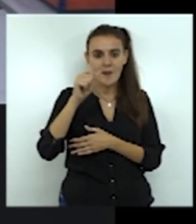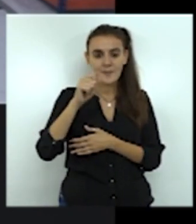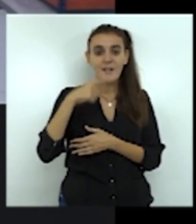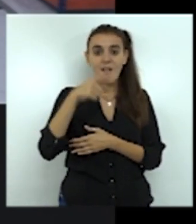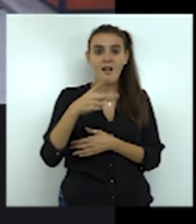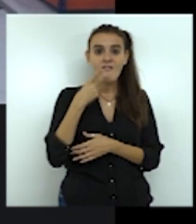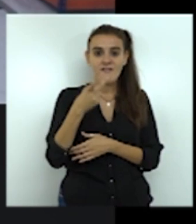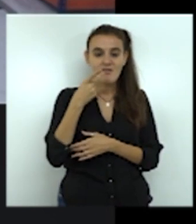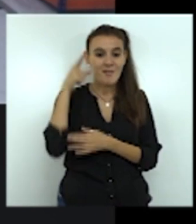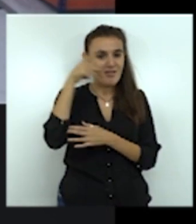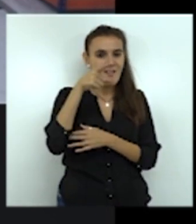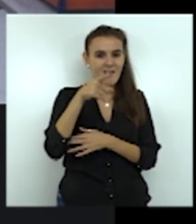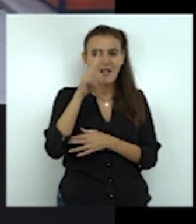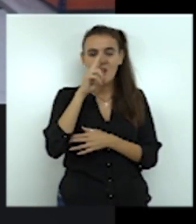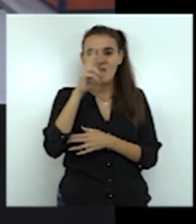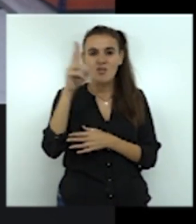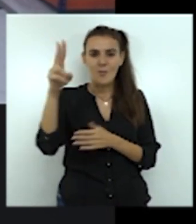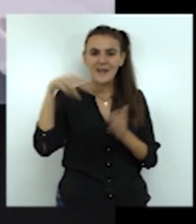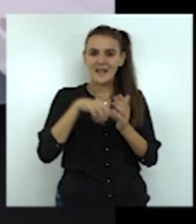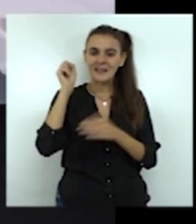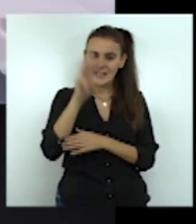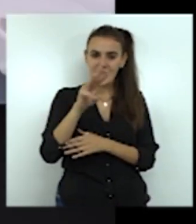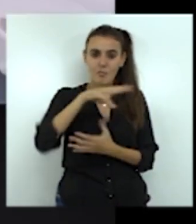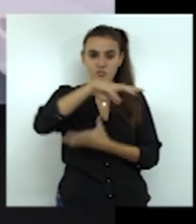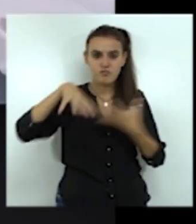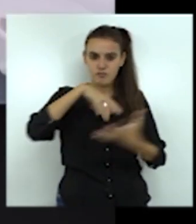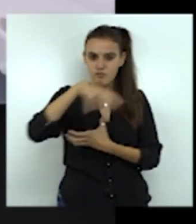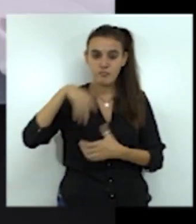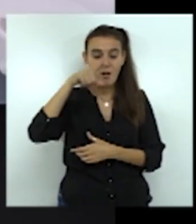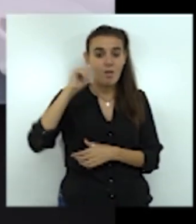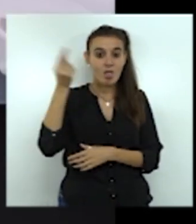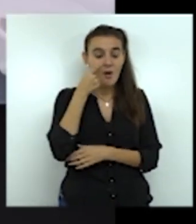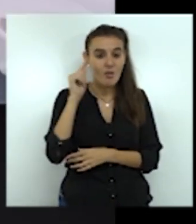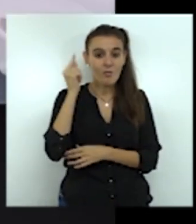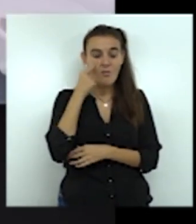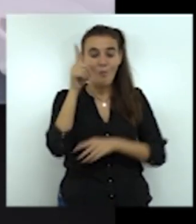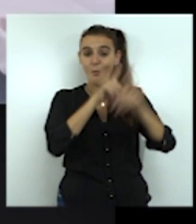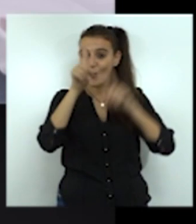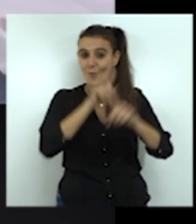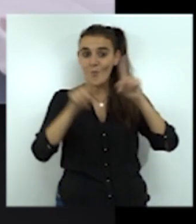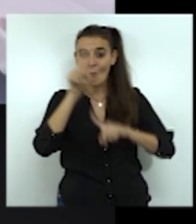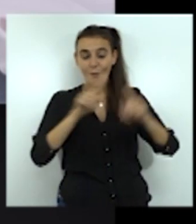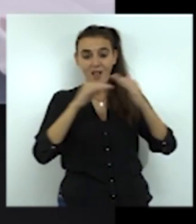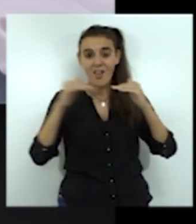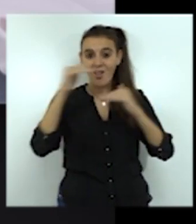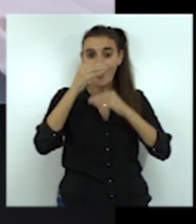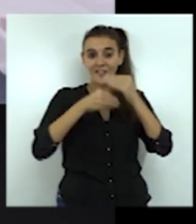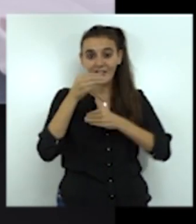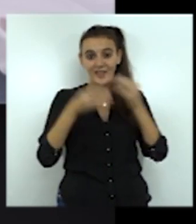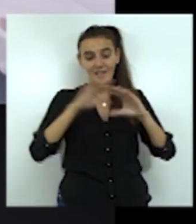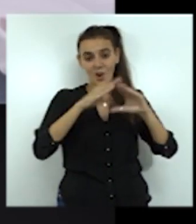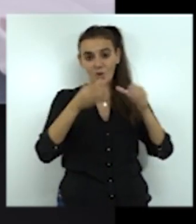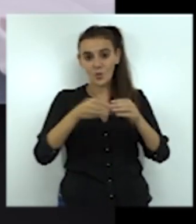en 2013. A lo largo de estos despliegues se fueron detectando una serie de deficiencias que culminaron en el despliegue realizado en Haití a